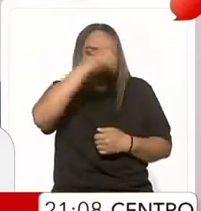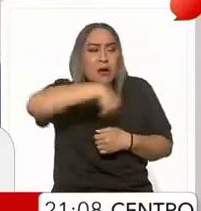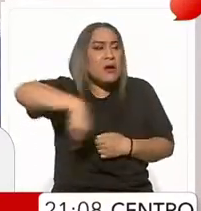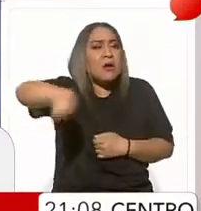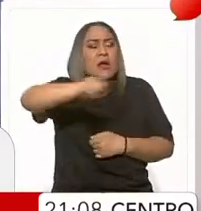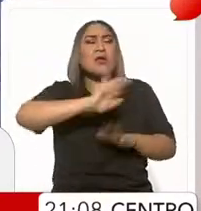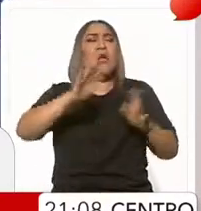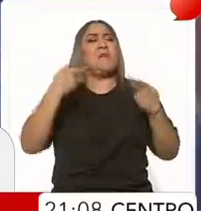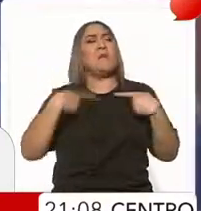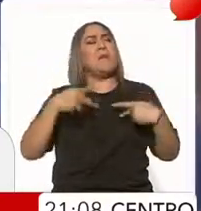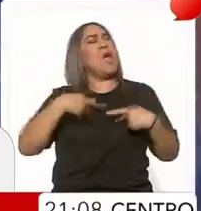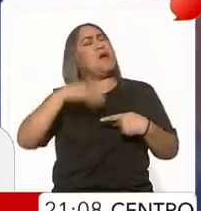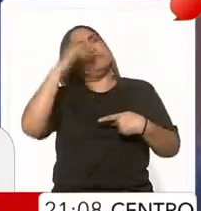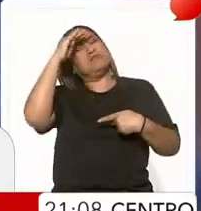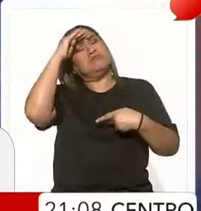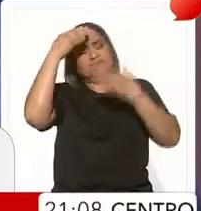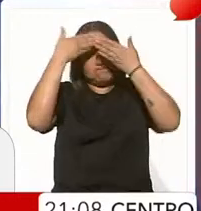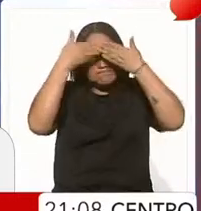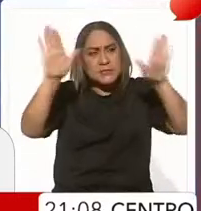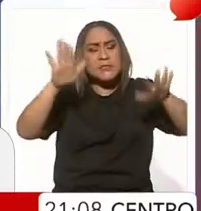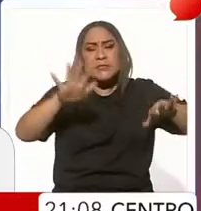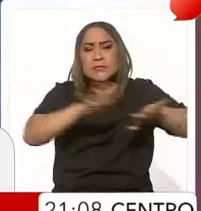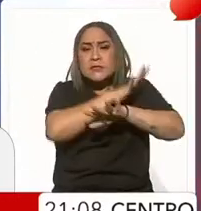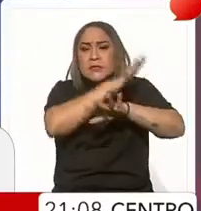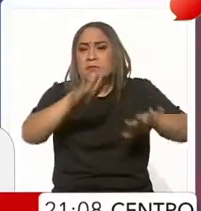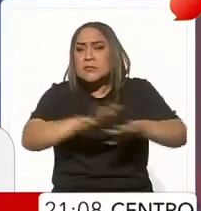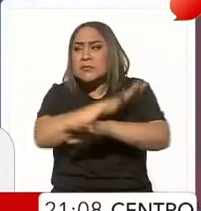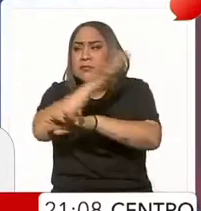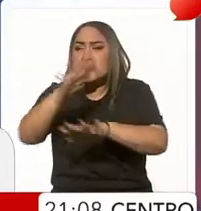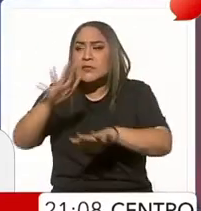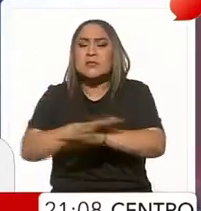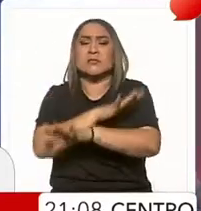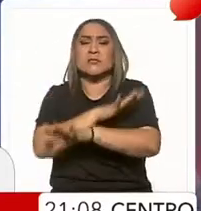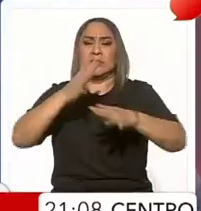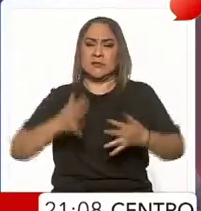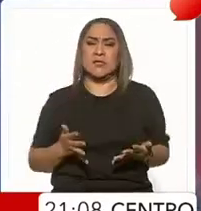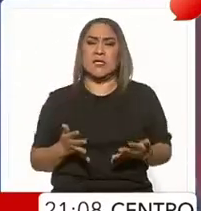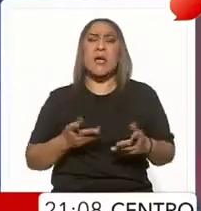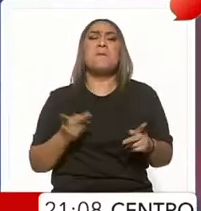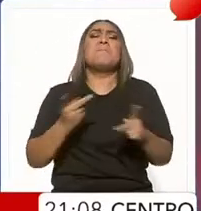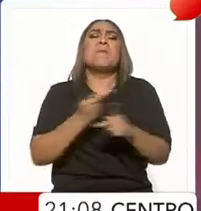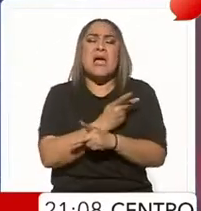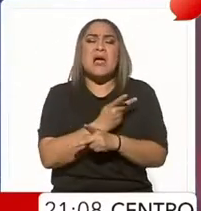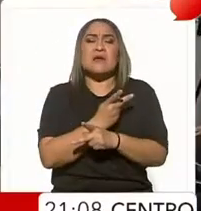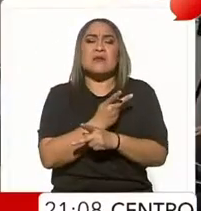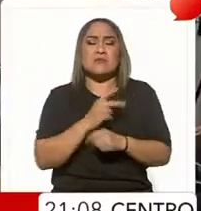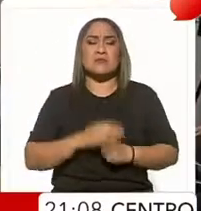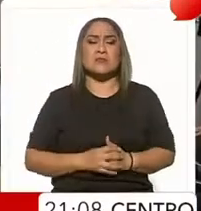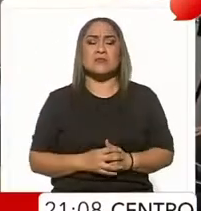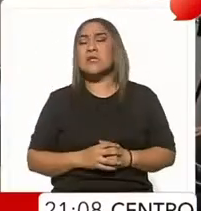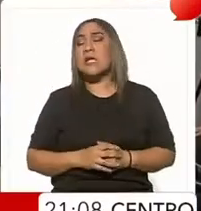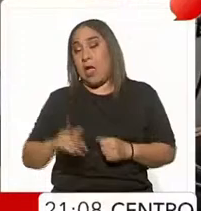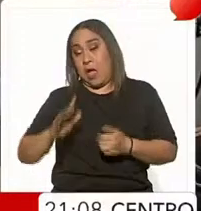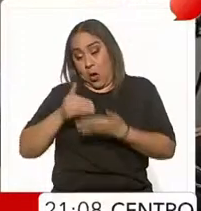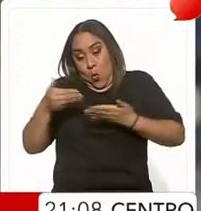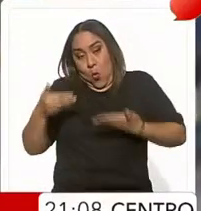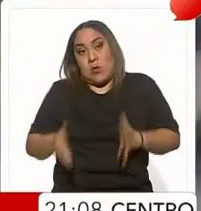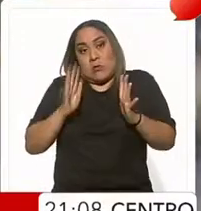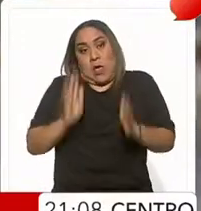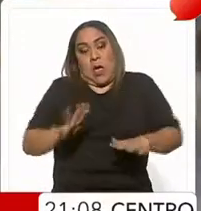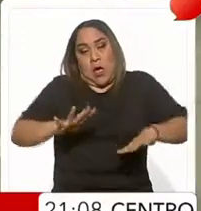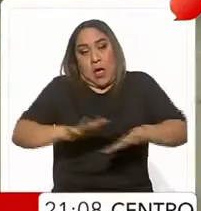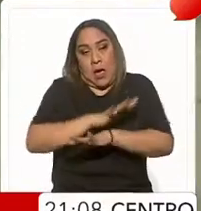se está propiciando una transformación.